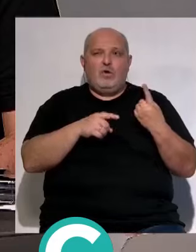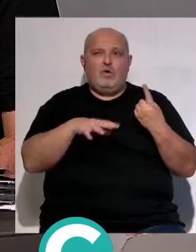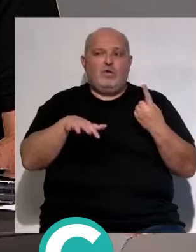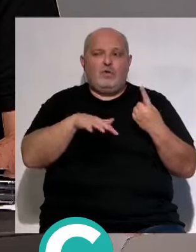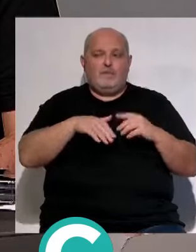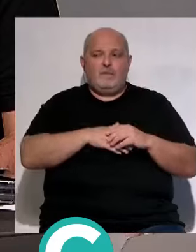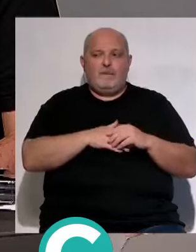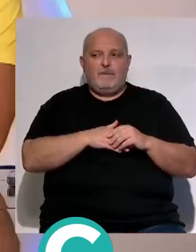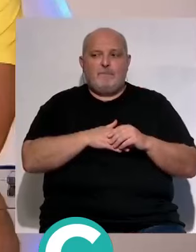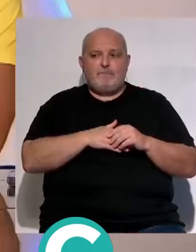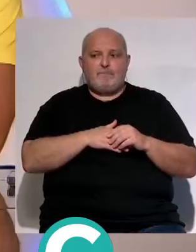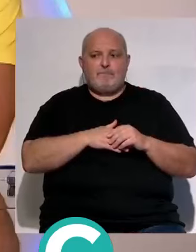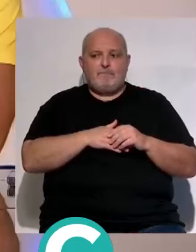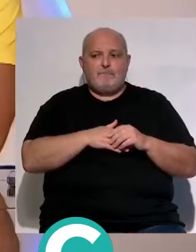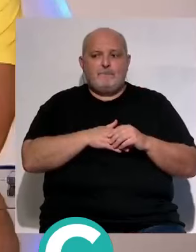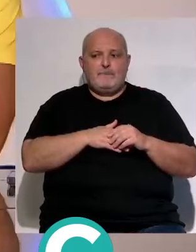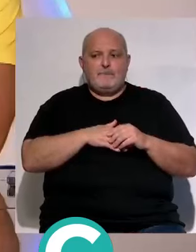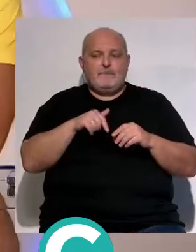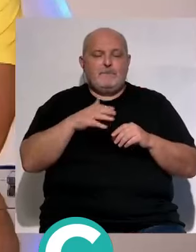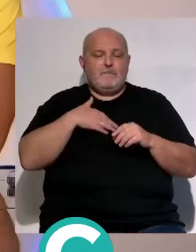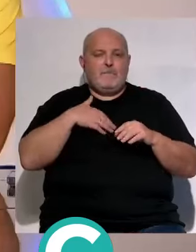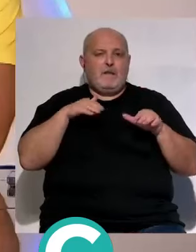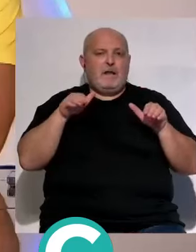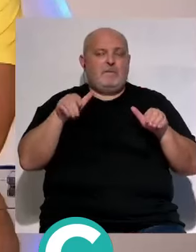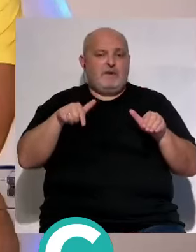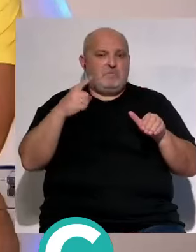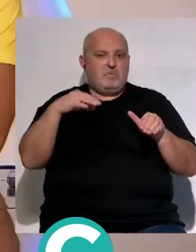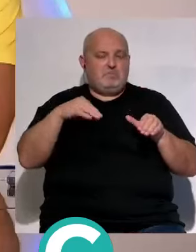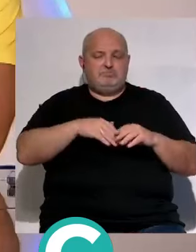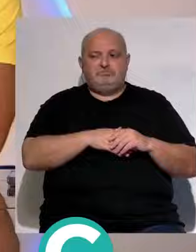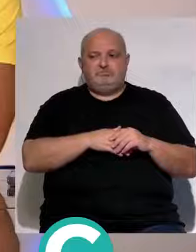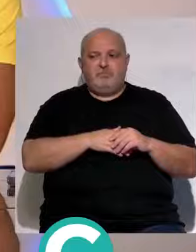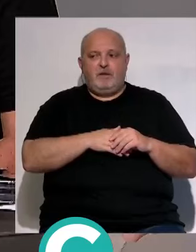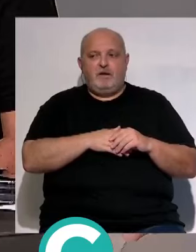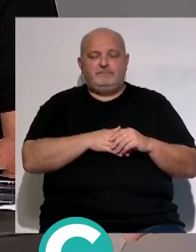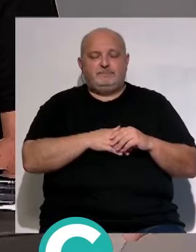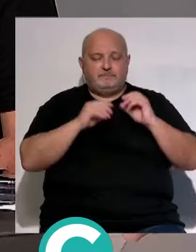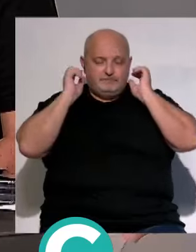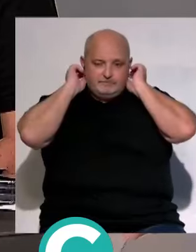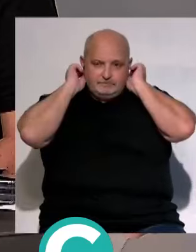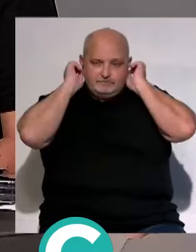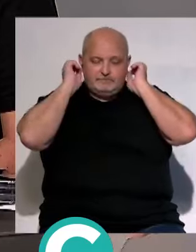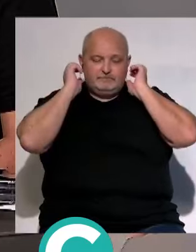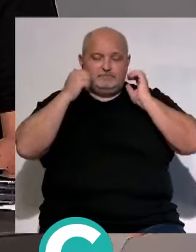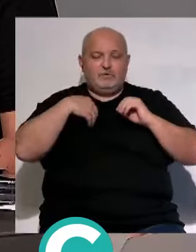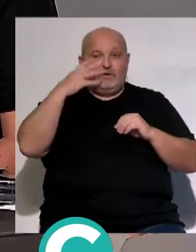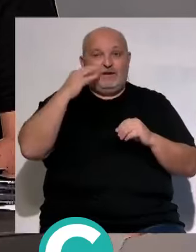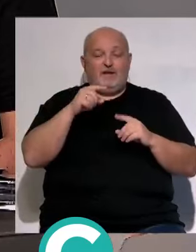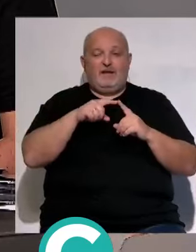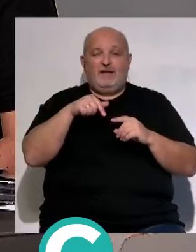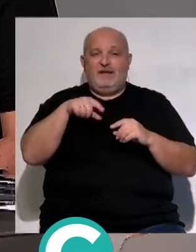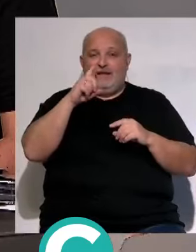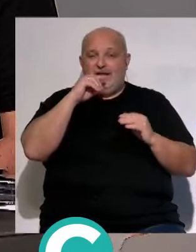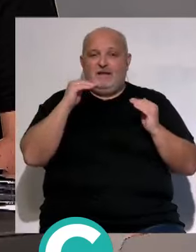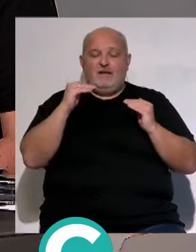marcó aquí con el Atlético de Madrid con el Atlético de Madrid pero yo volviendo al tema de Cris Ramos yo creo que esta